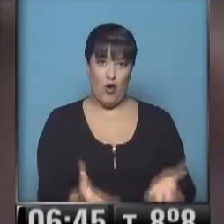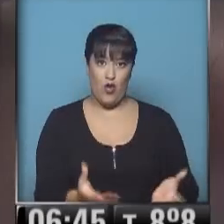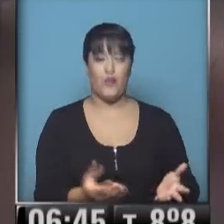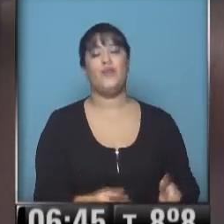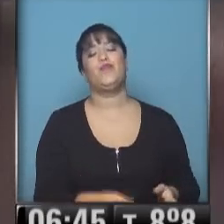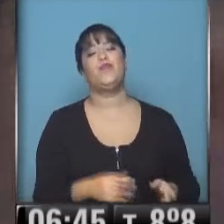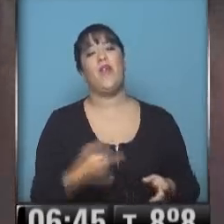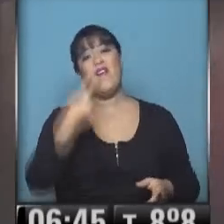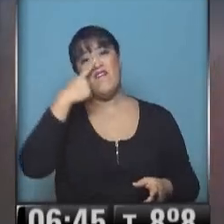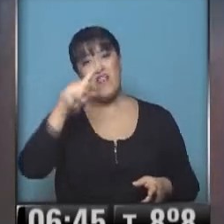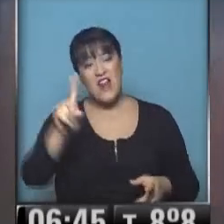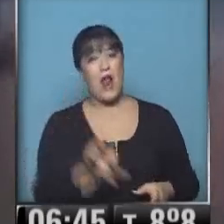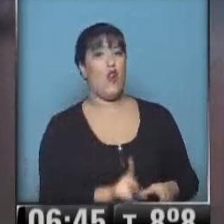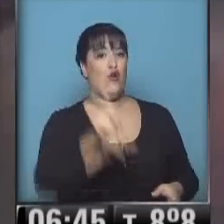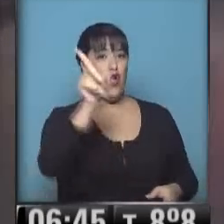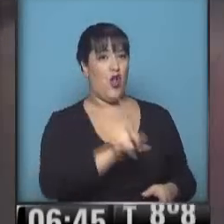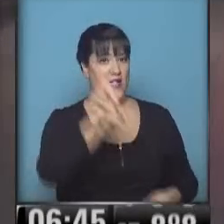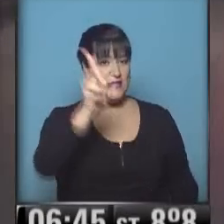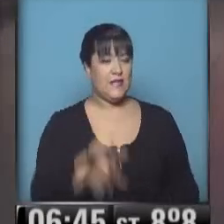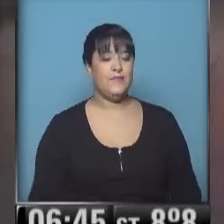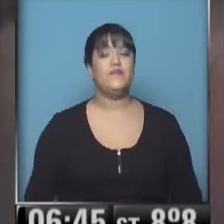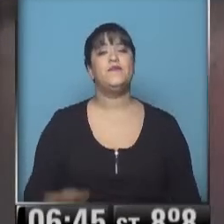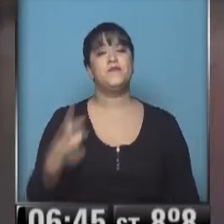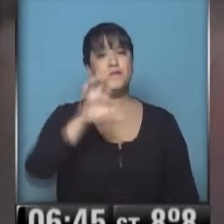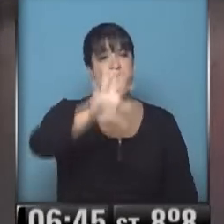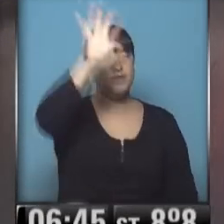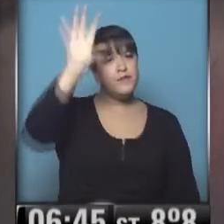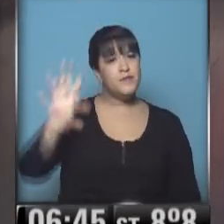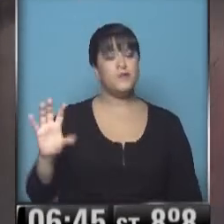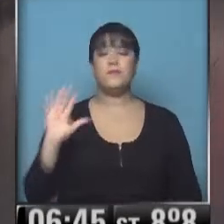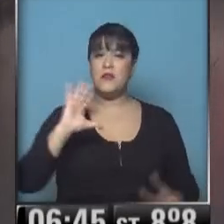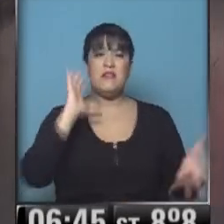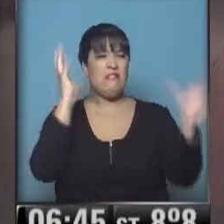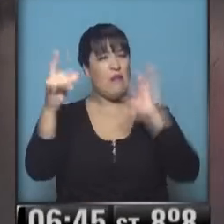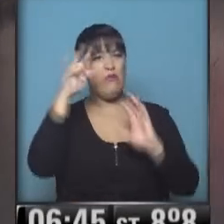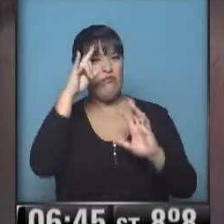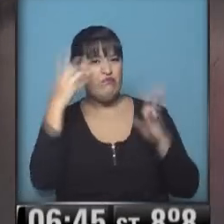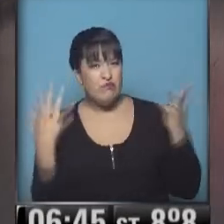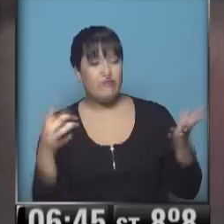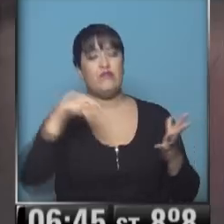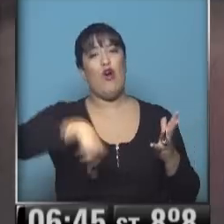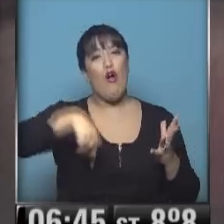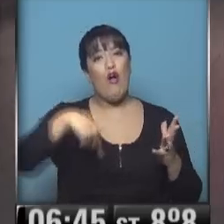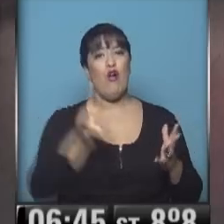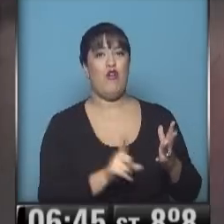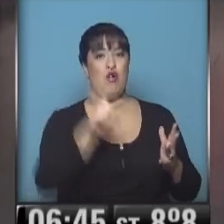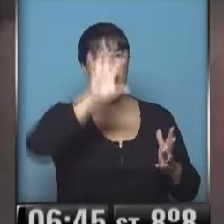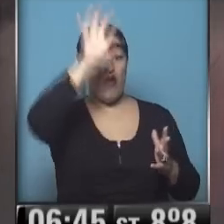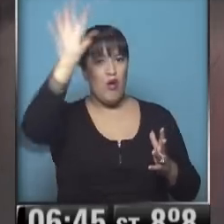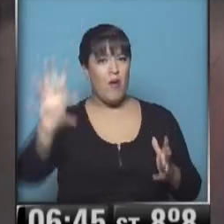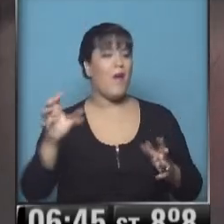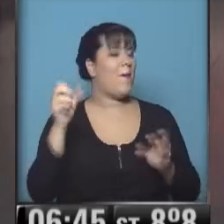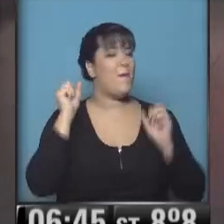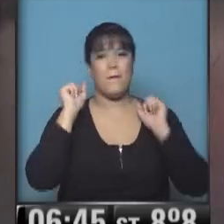movemos para terminar el recorrido al noreste del país y vemos condiciones también de tiempo muy inestable. Hoy el norte del litoral se lleva las